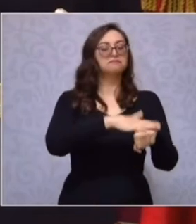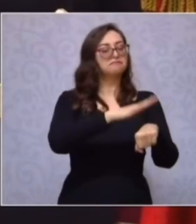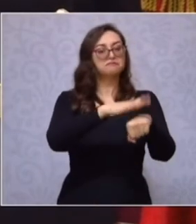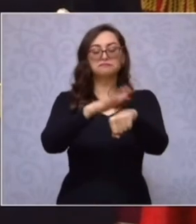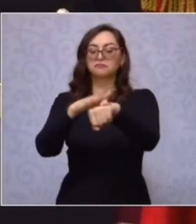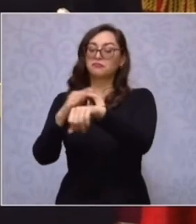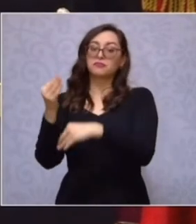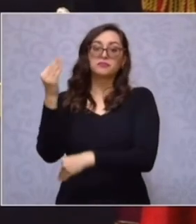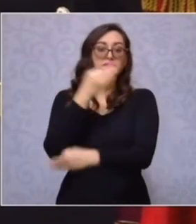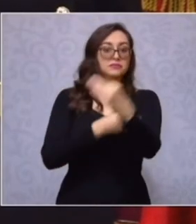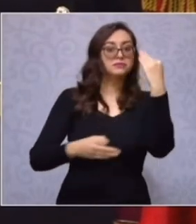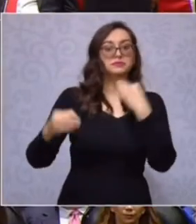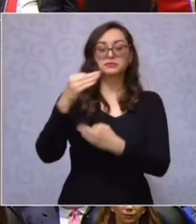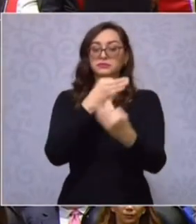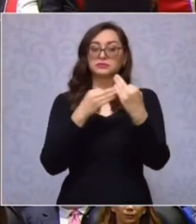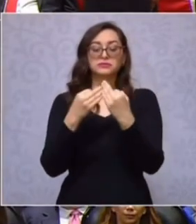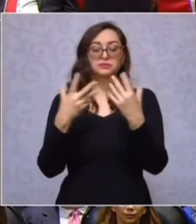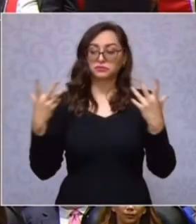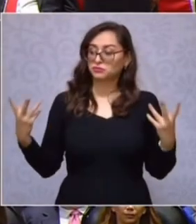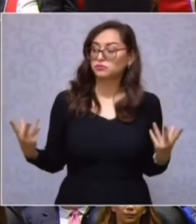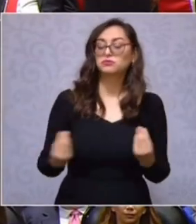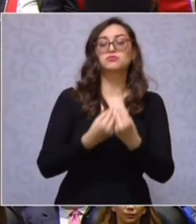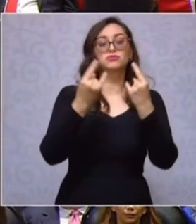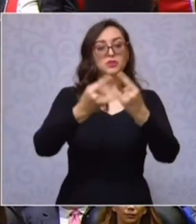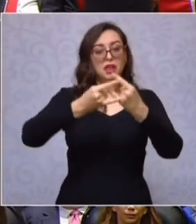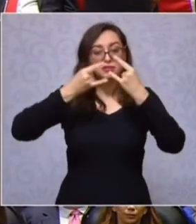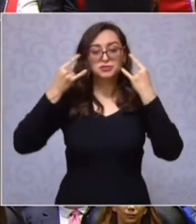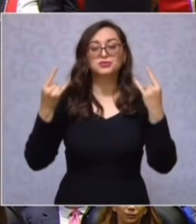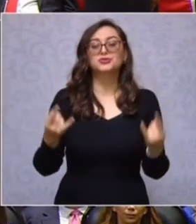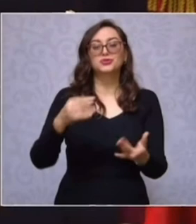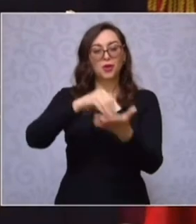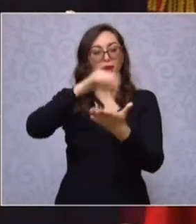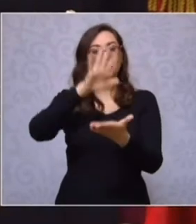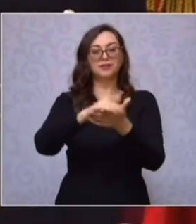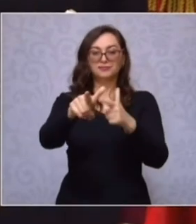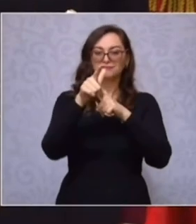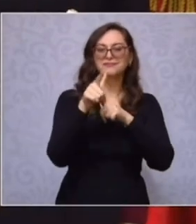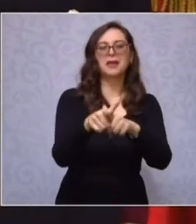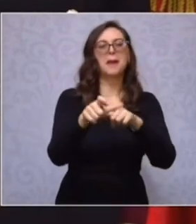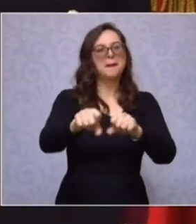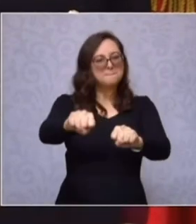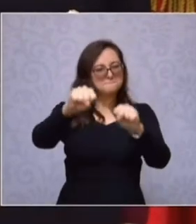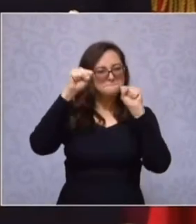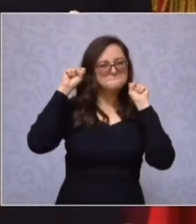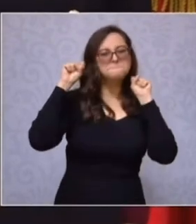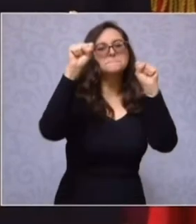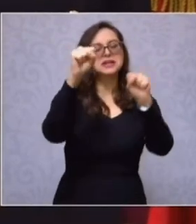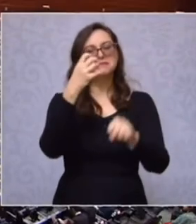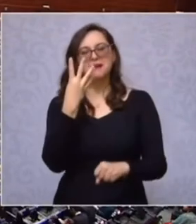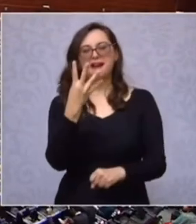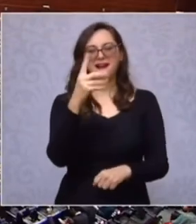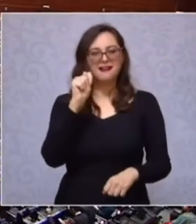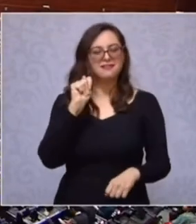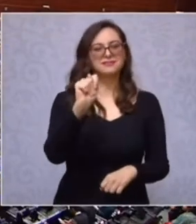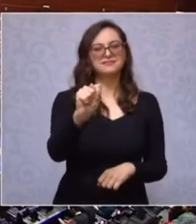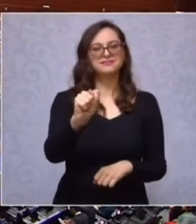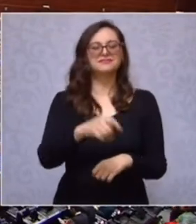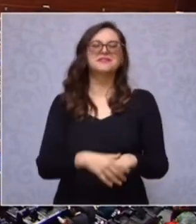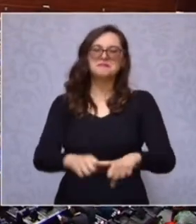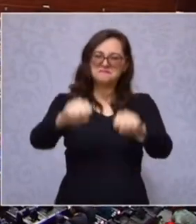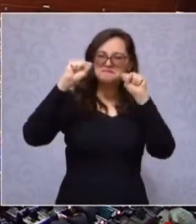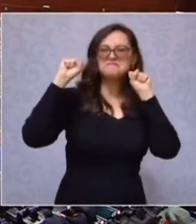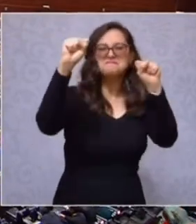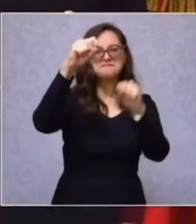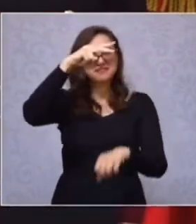a seguir haciendo historia. ¡Que viva la Cuarta Transformación! ¡Que viva